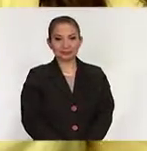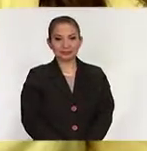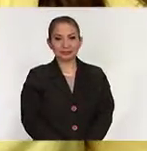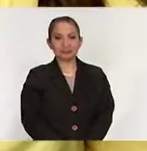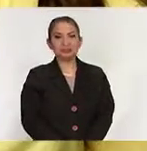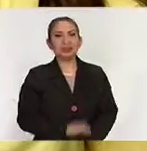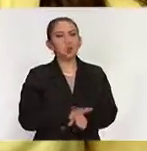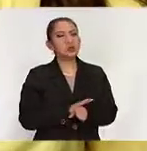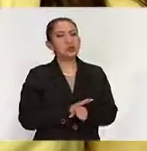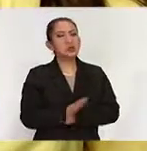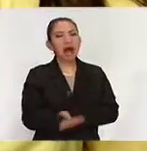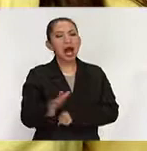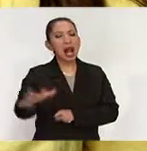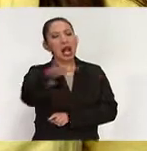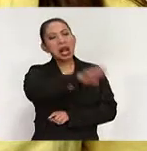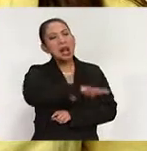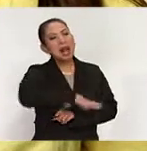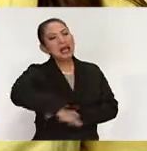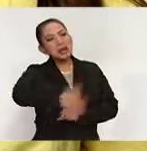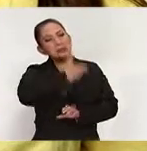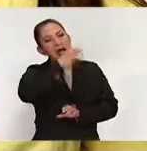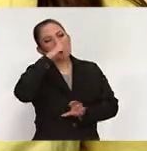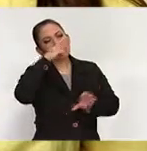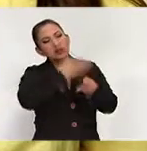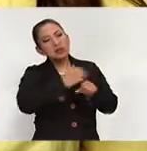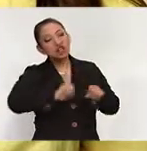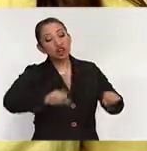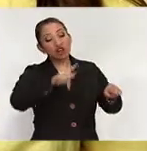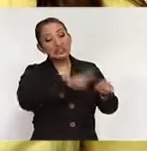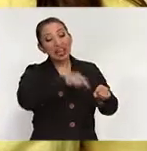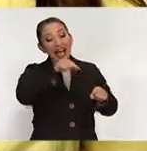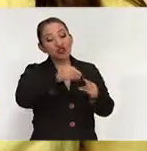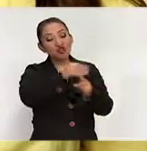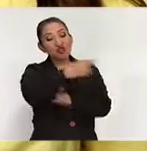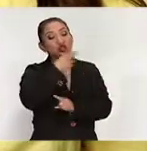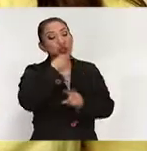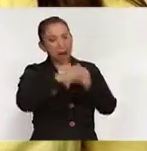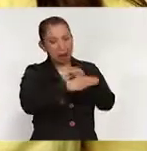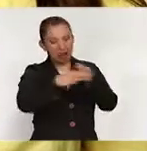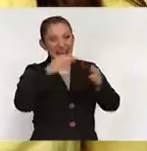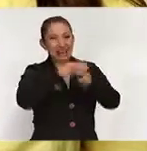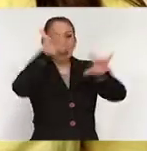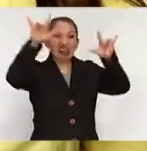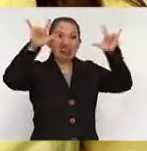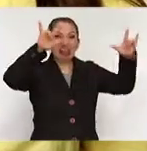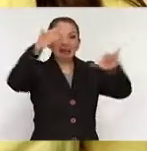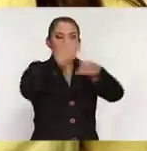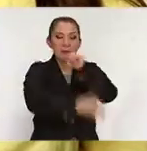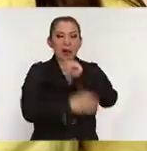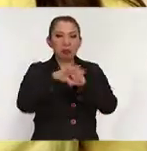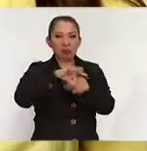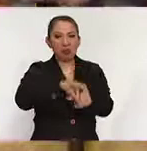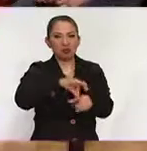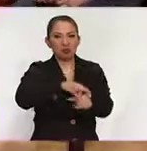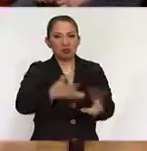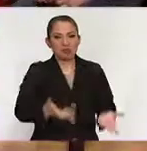cuál es el impacto ambiental y de responsabilidad social que deja el uso de materiales después de las elecciones